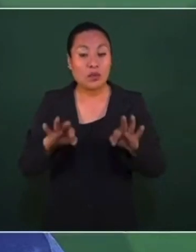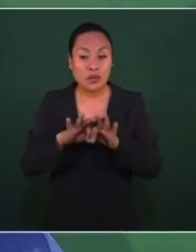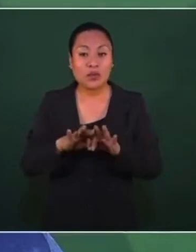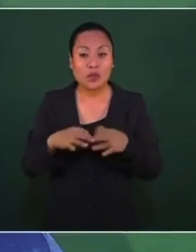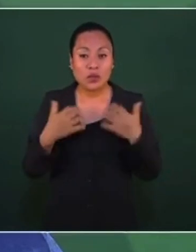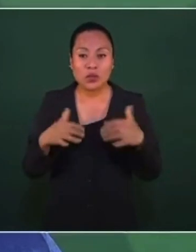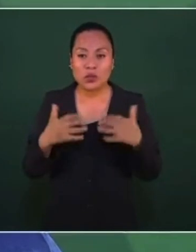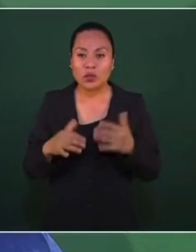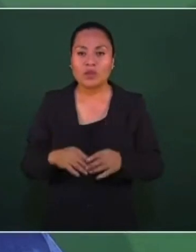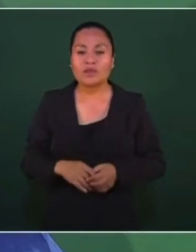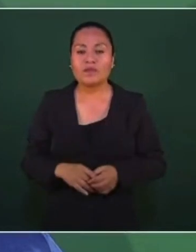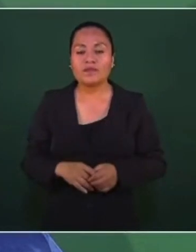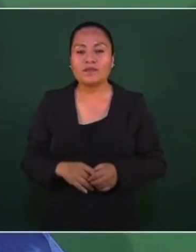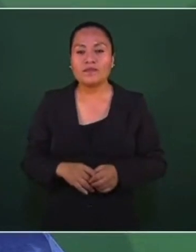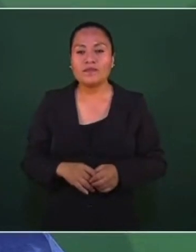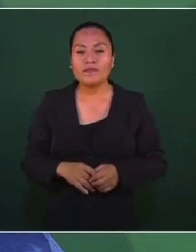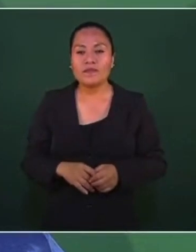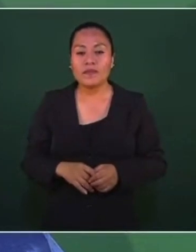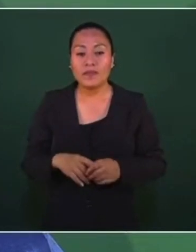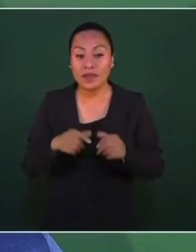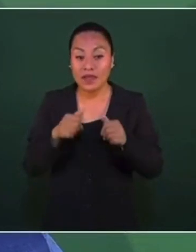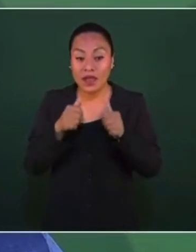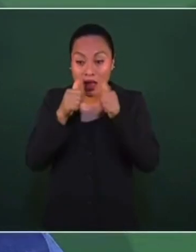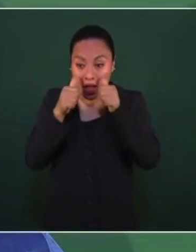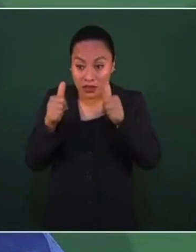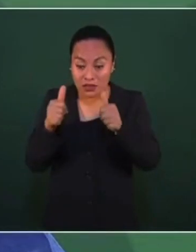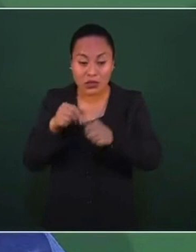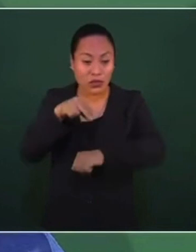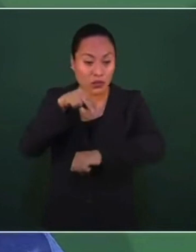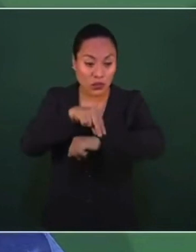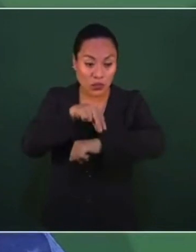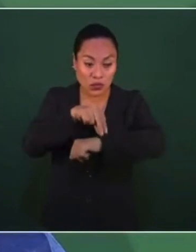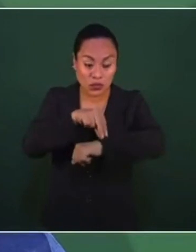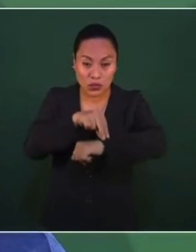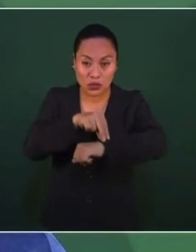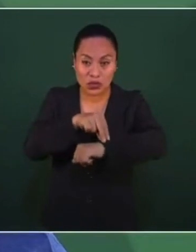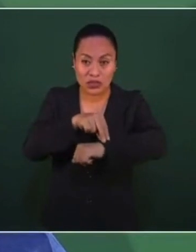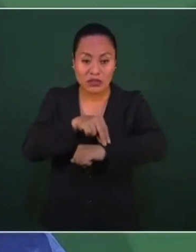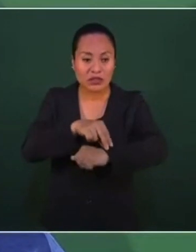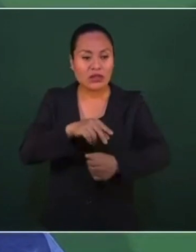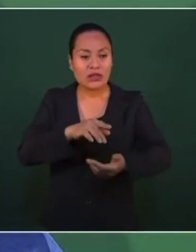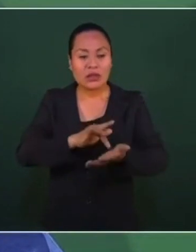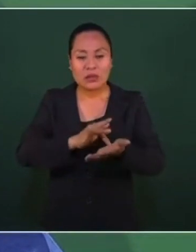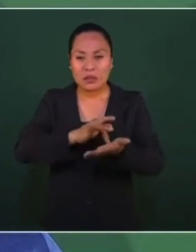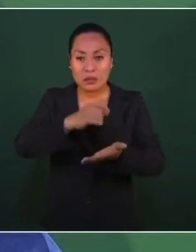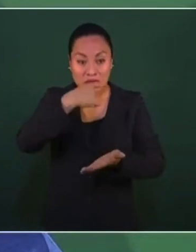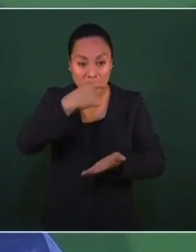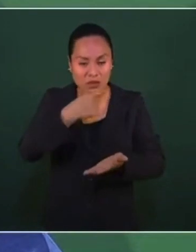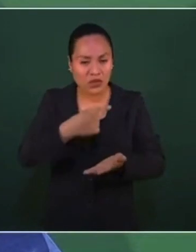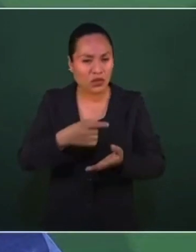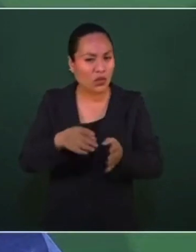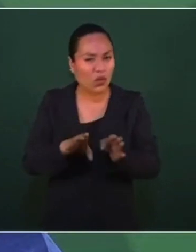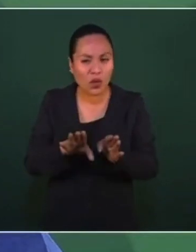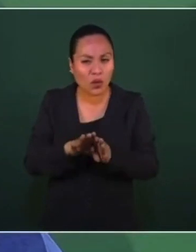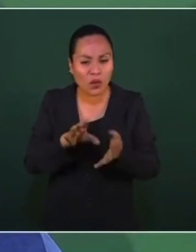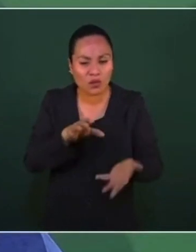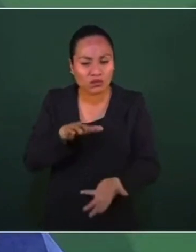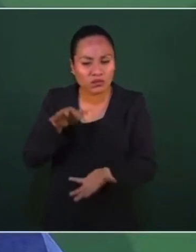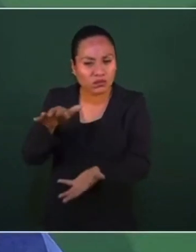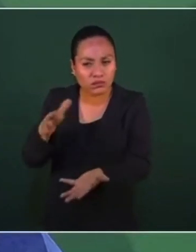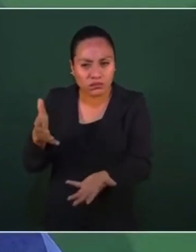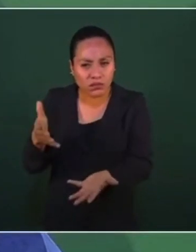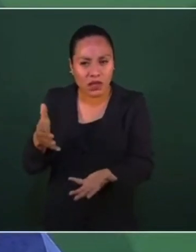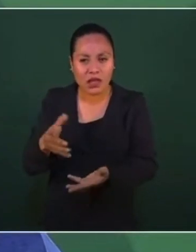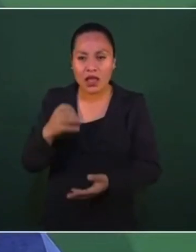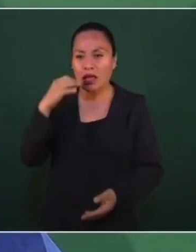Que la atención médica y los medicamentos se van a entregar de manera gratuita